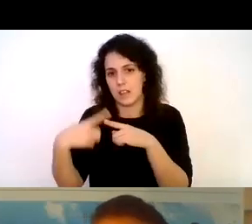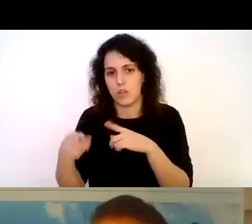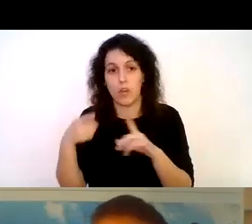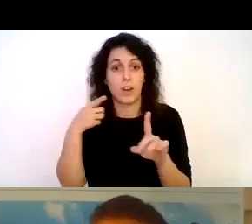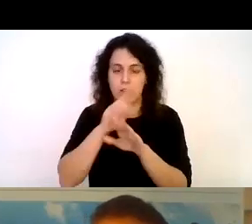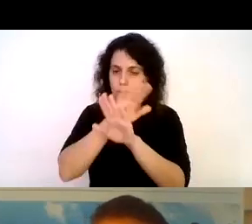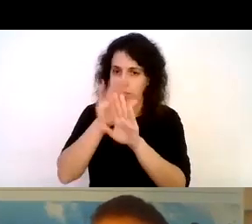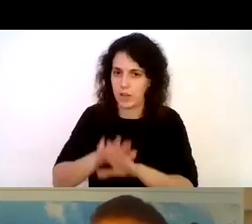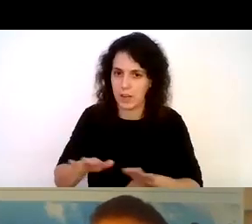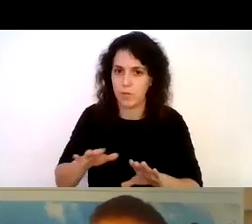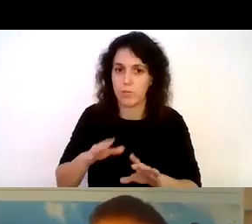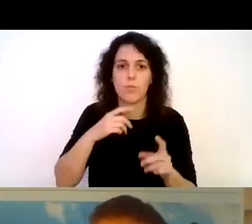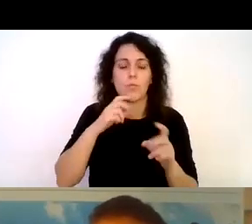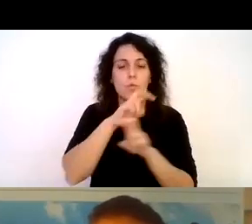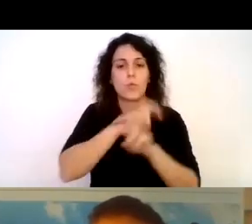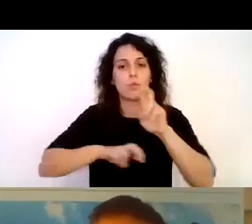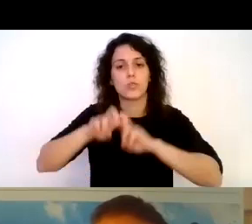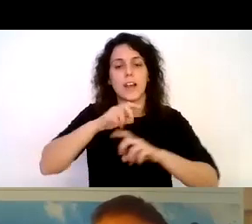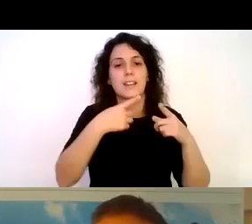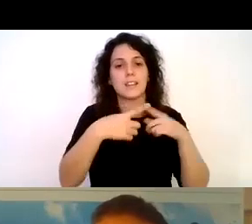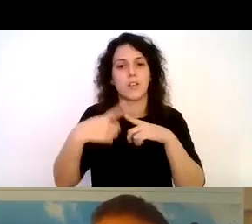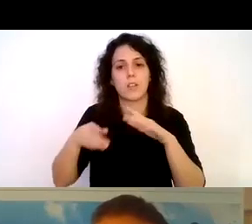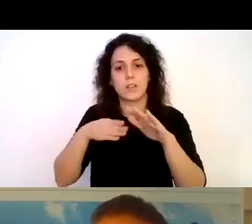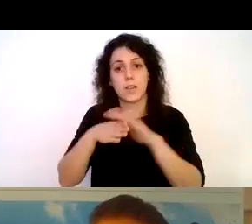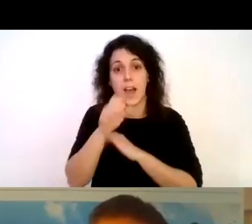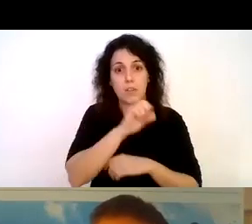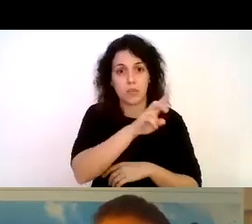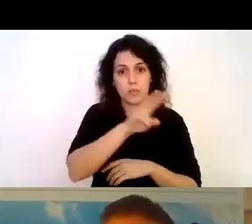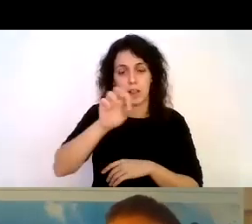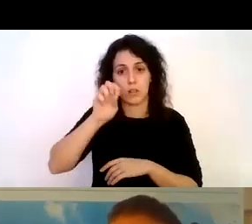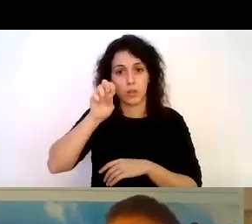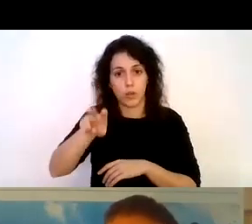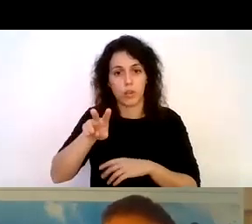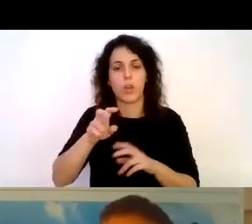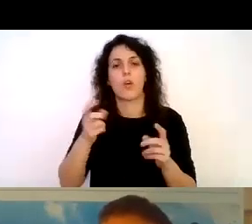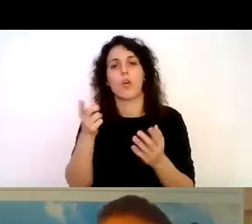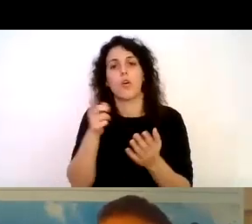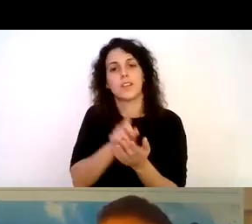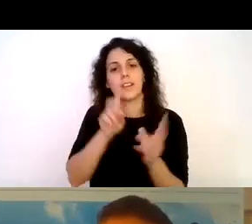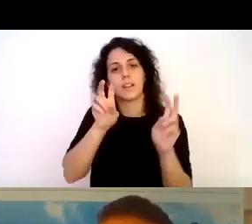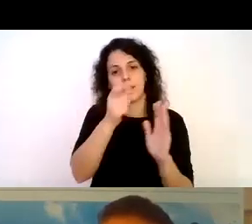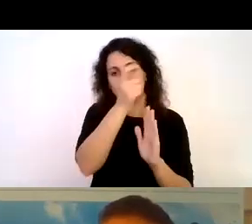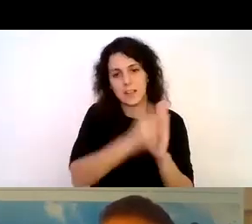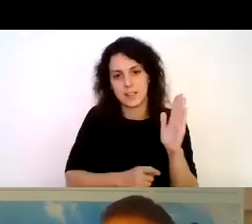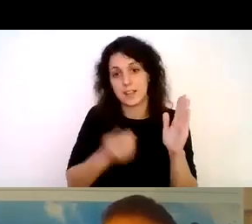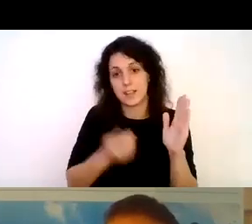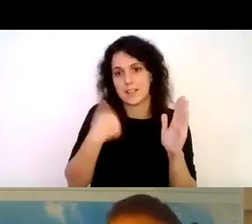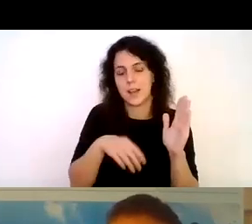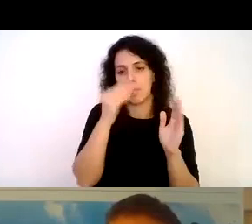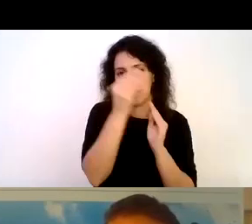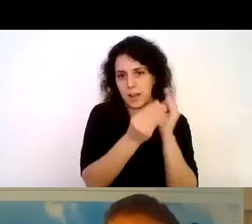final buscar la distinción de accesibilidad en el año 2012 nuevamente ya con todas las directrices planteadas